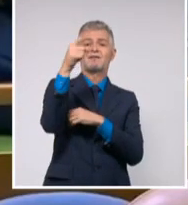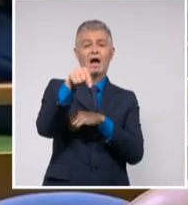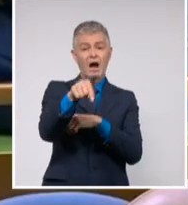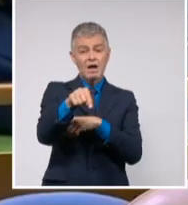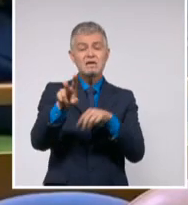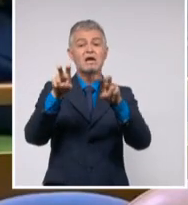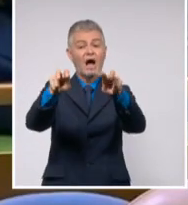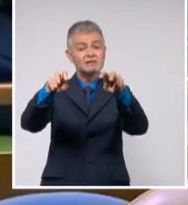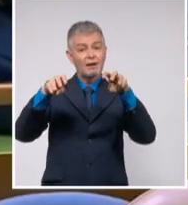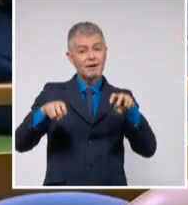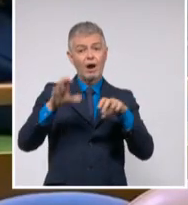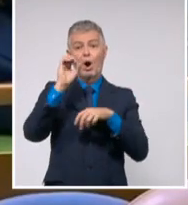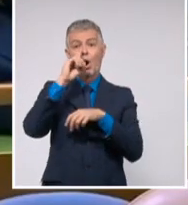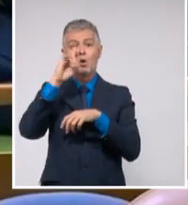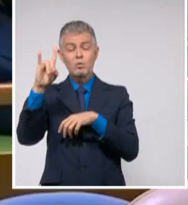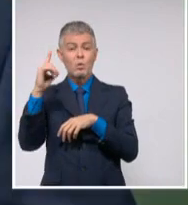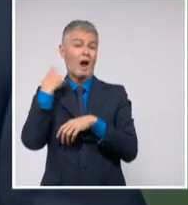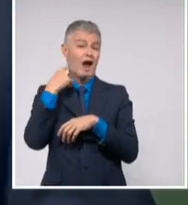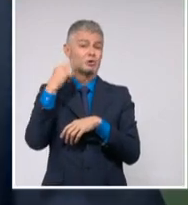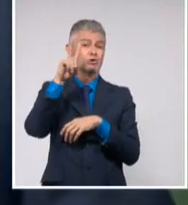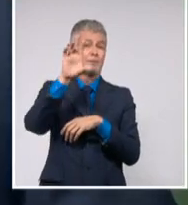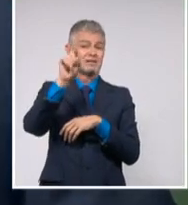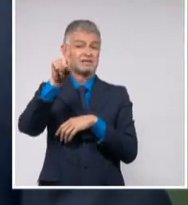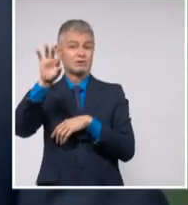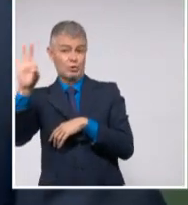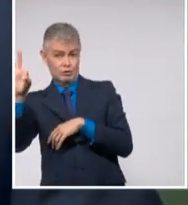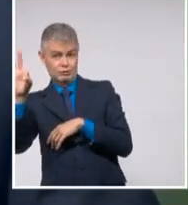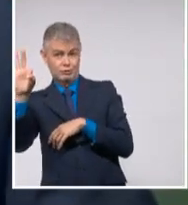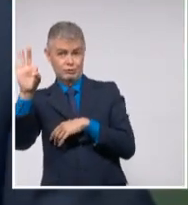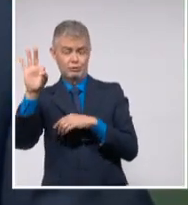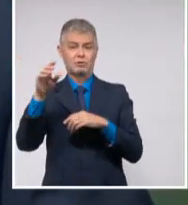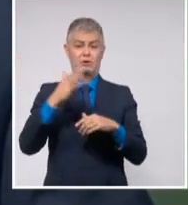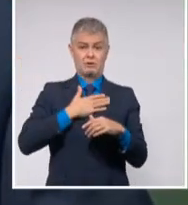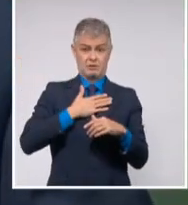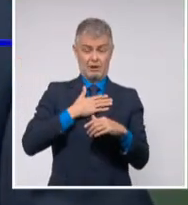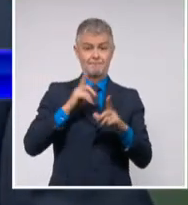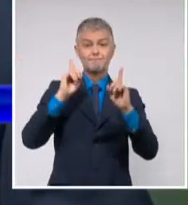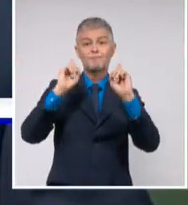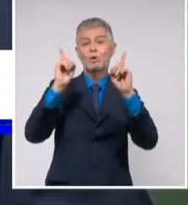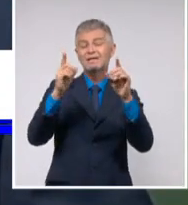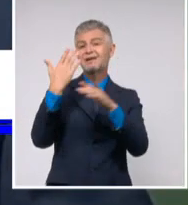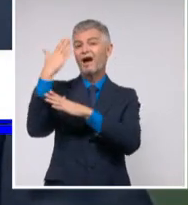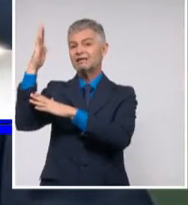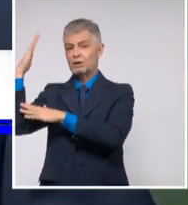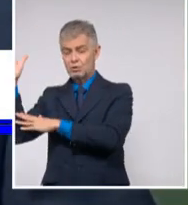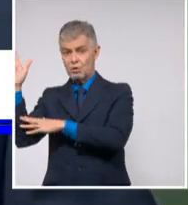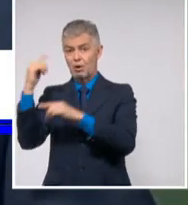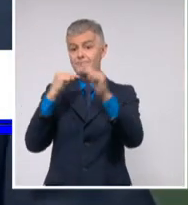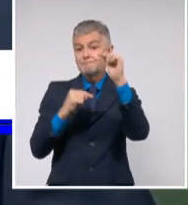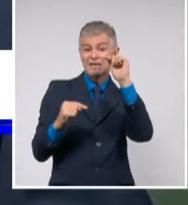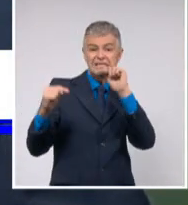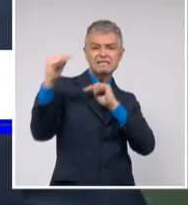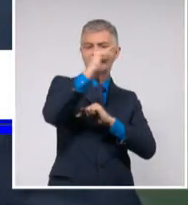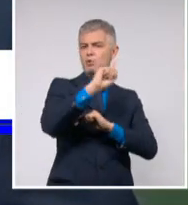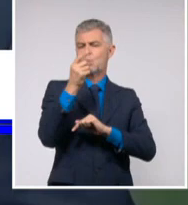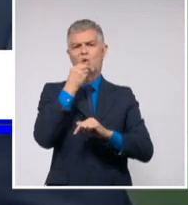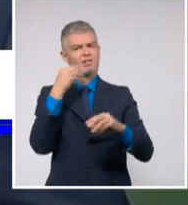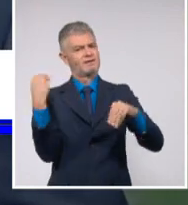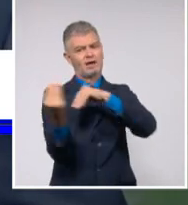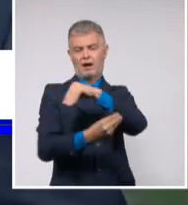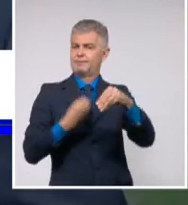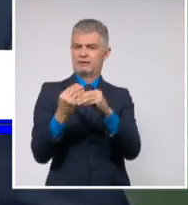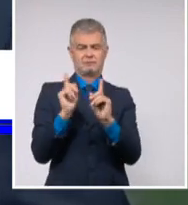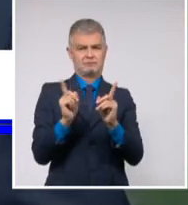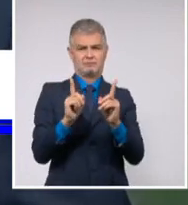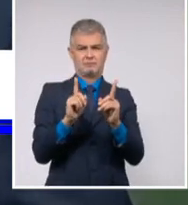Naciones Unidas en 2018. Los principios de nuestra política exterior permanecerán inalterables, como expresara el primer